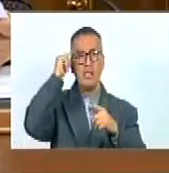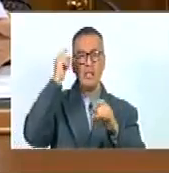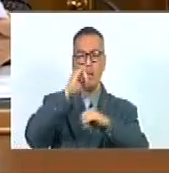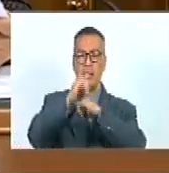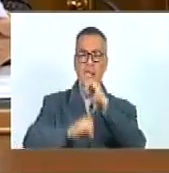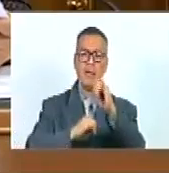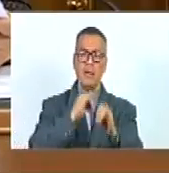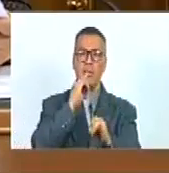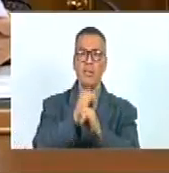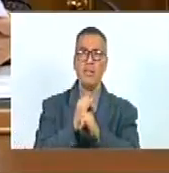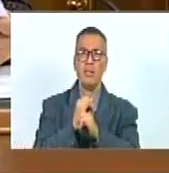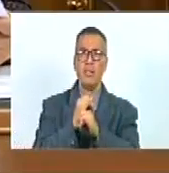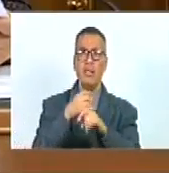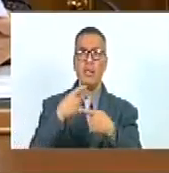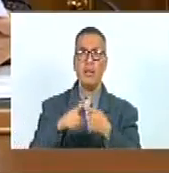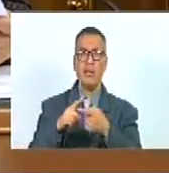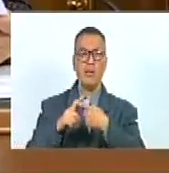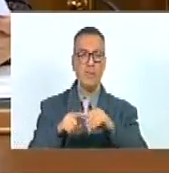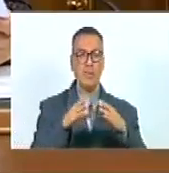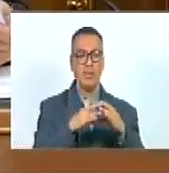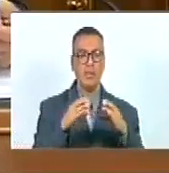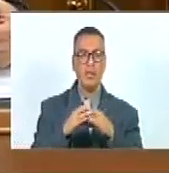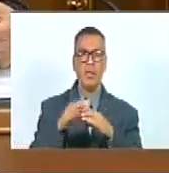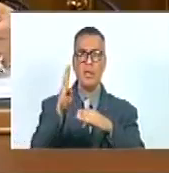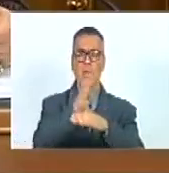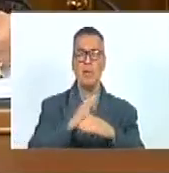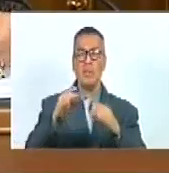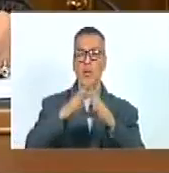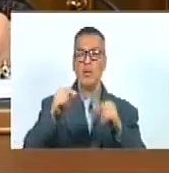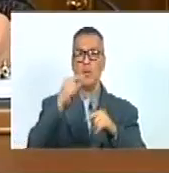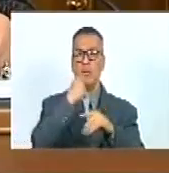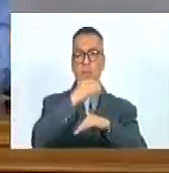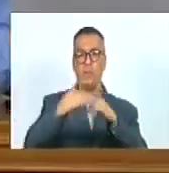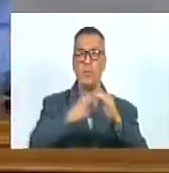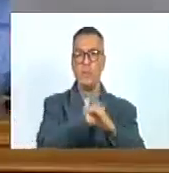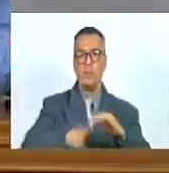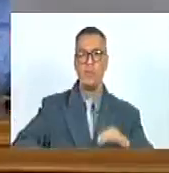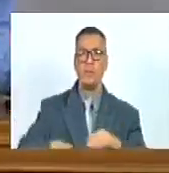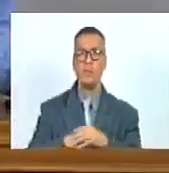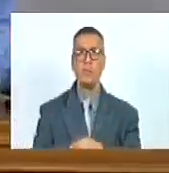internacional de la diversidad biológica esto se han oído y se perciben